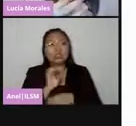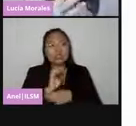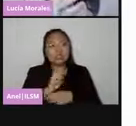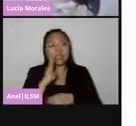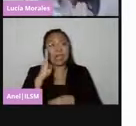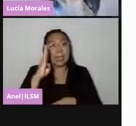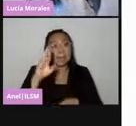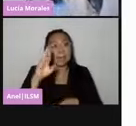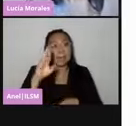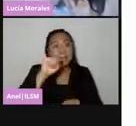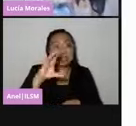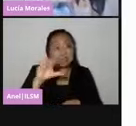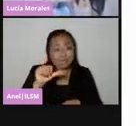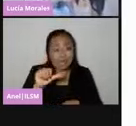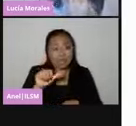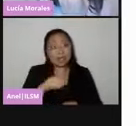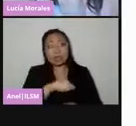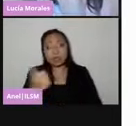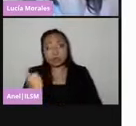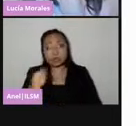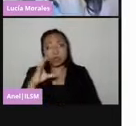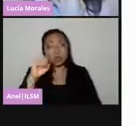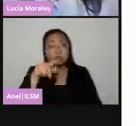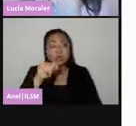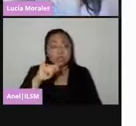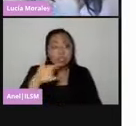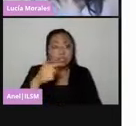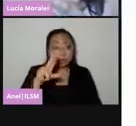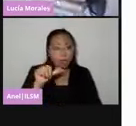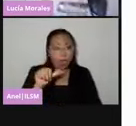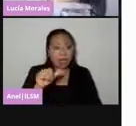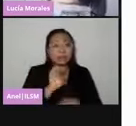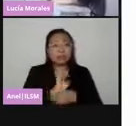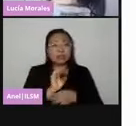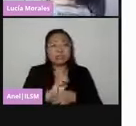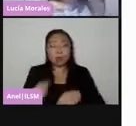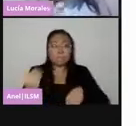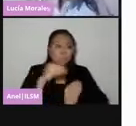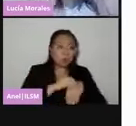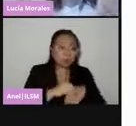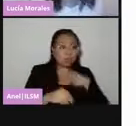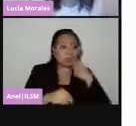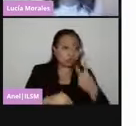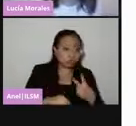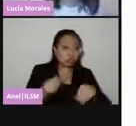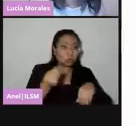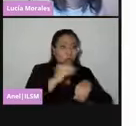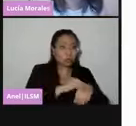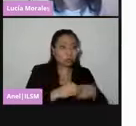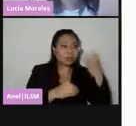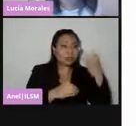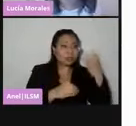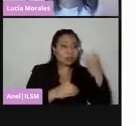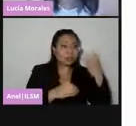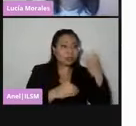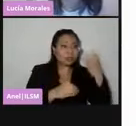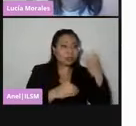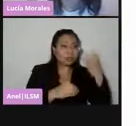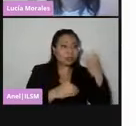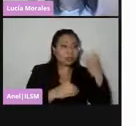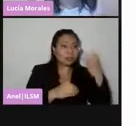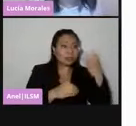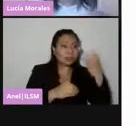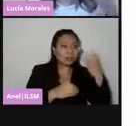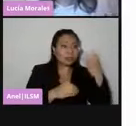la contigua 1. Pero si tuviera 3000, tendría la contigua 2 y tendría la contigua 3. En este caso vamos a poner un ejemplo más facilito, 800